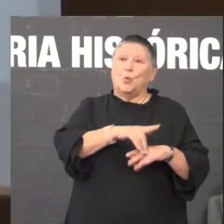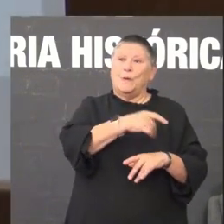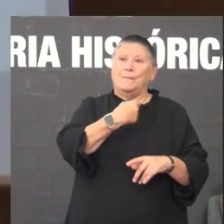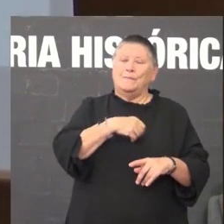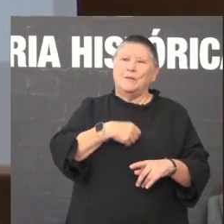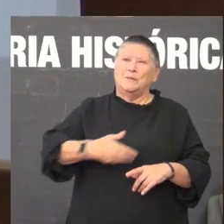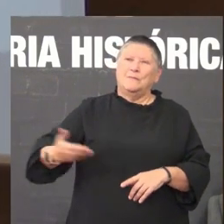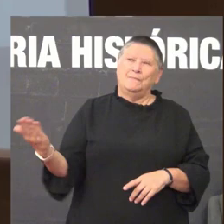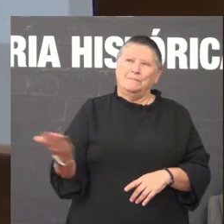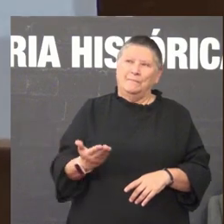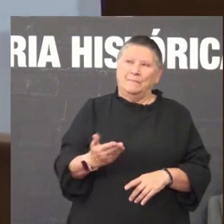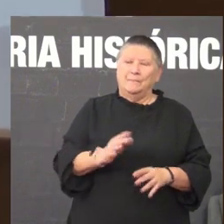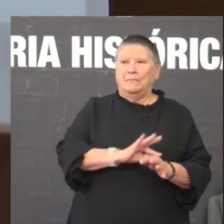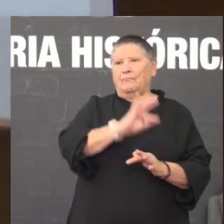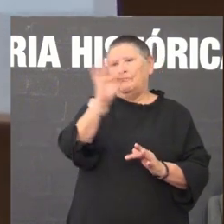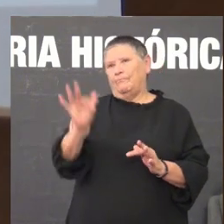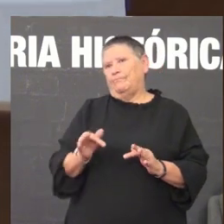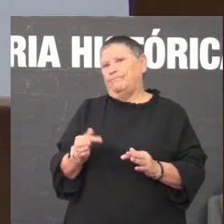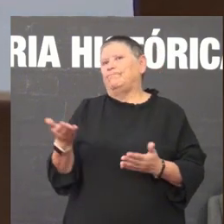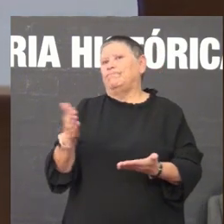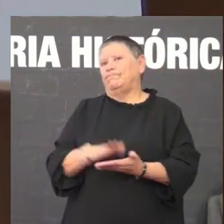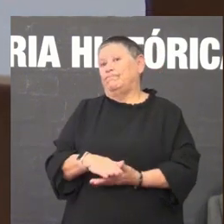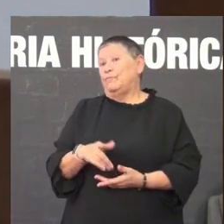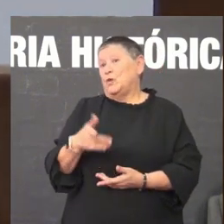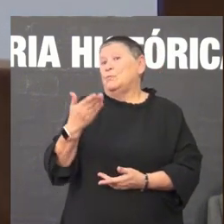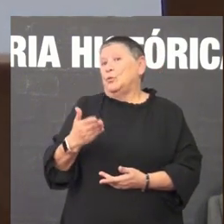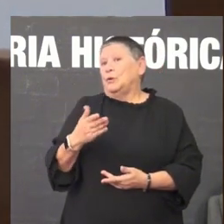é importante porque tamén lembrar estas cousas